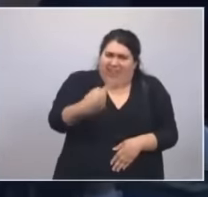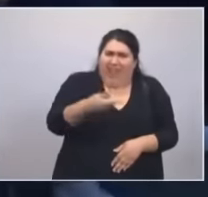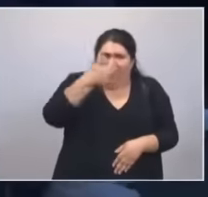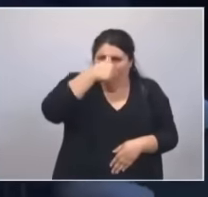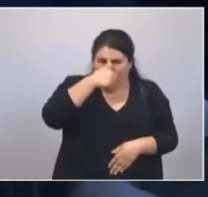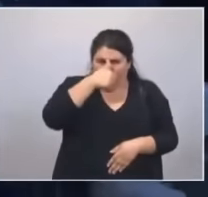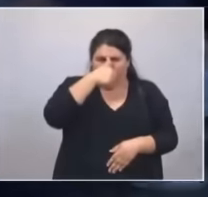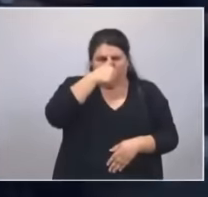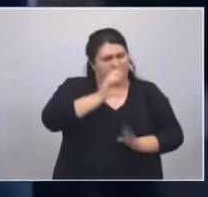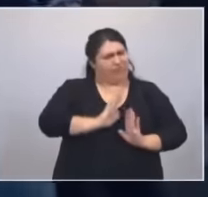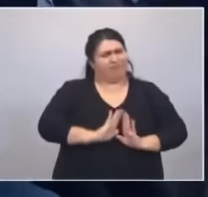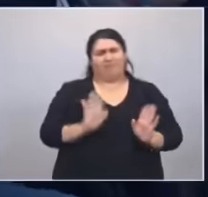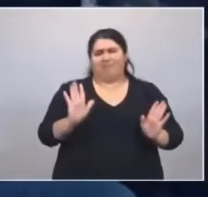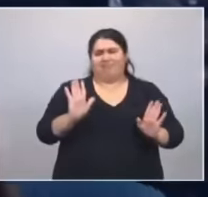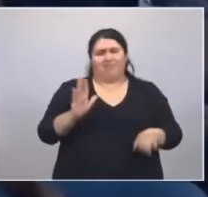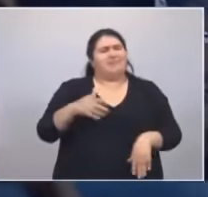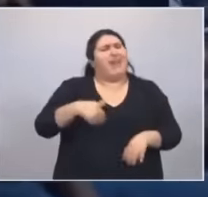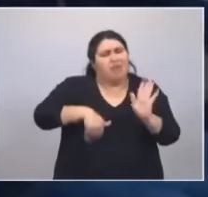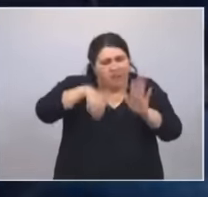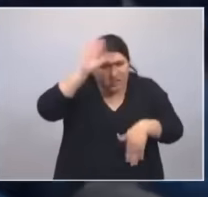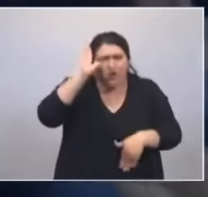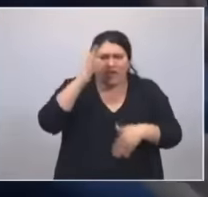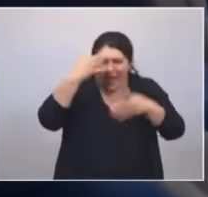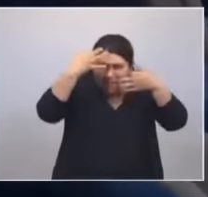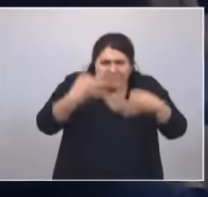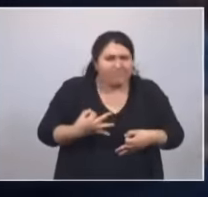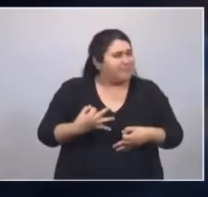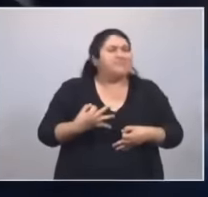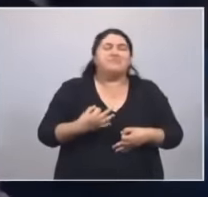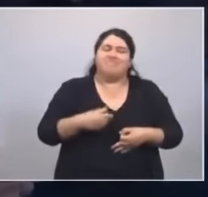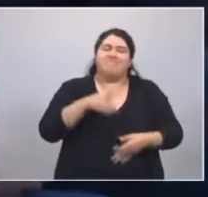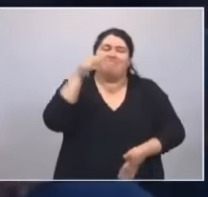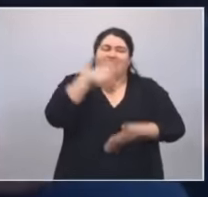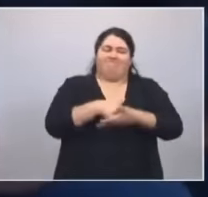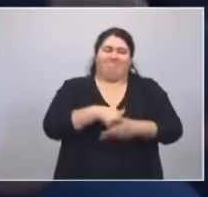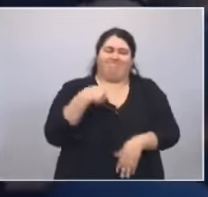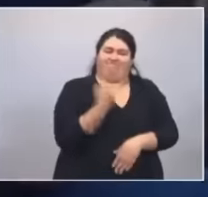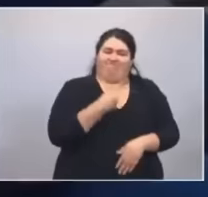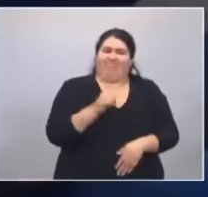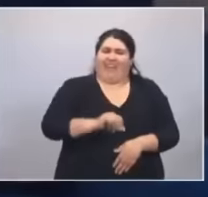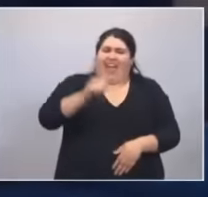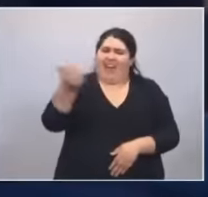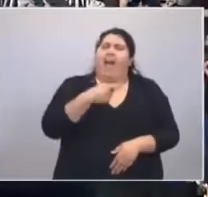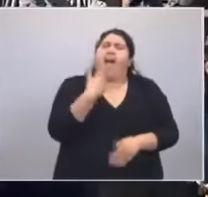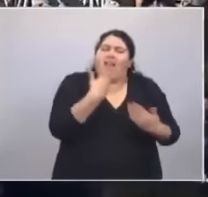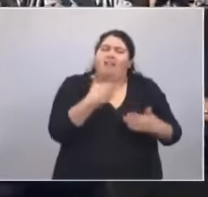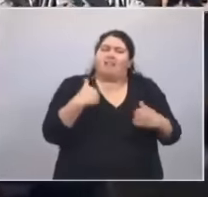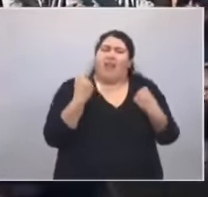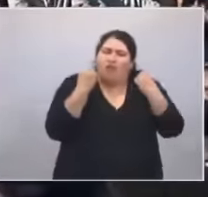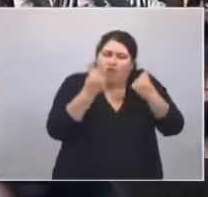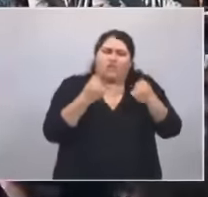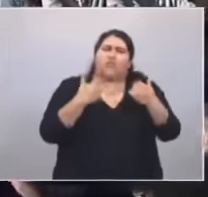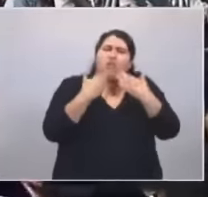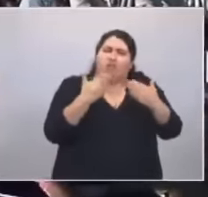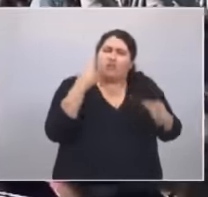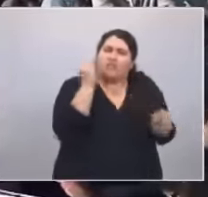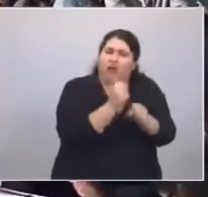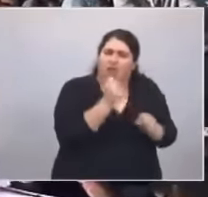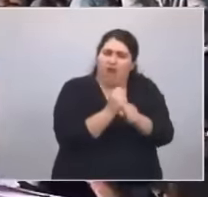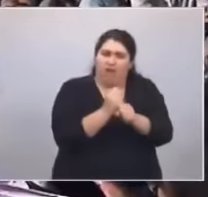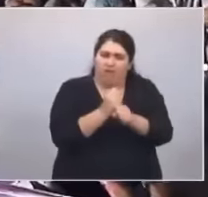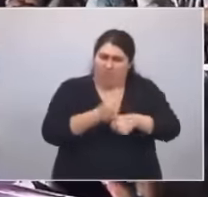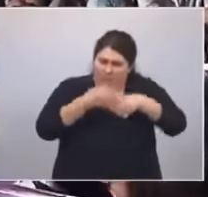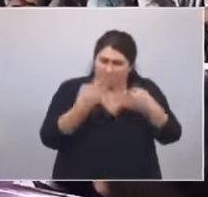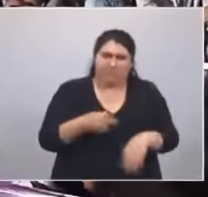gran parte del triunfo va a ser producto del esfuerzo, del trabajo y del resultado